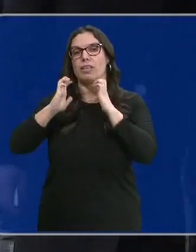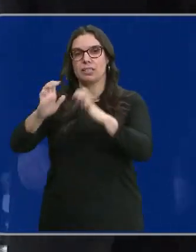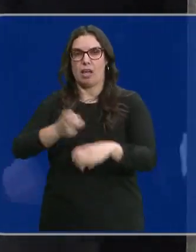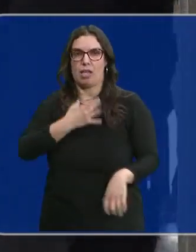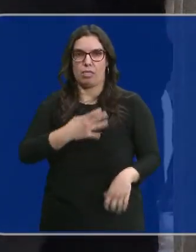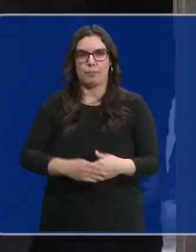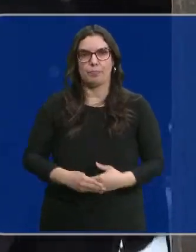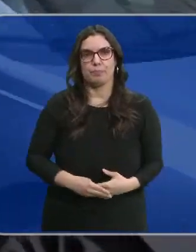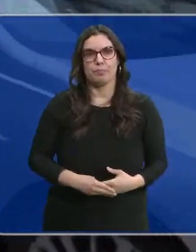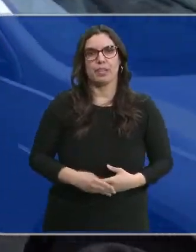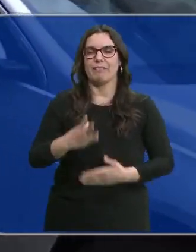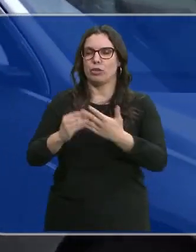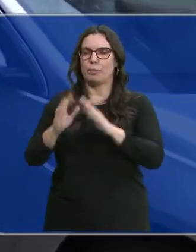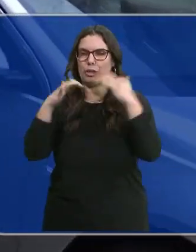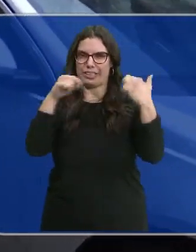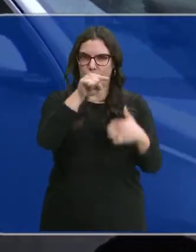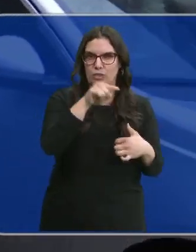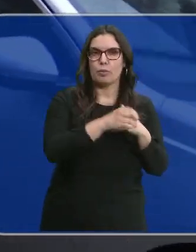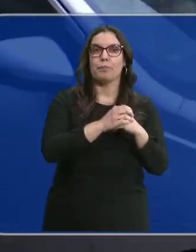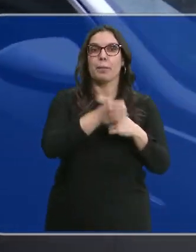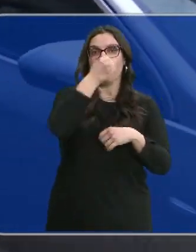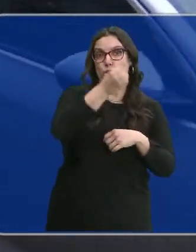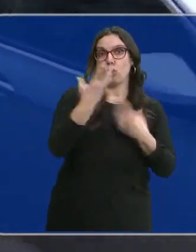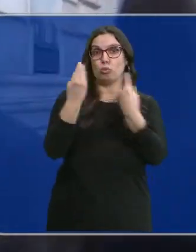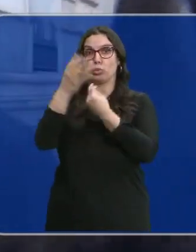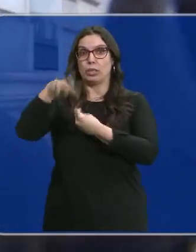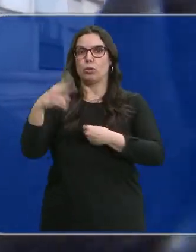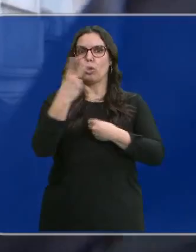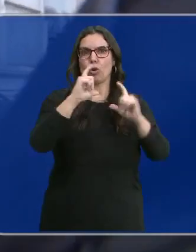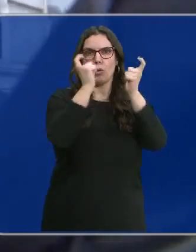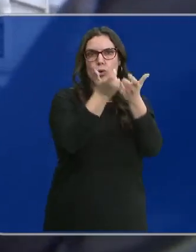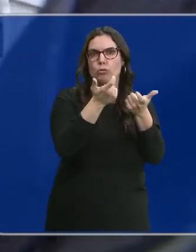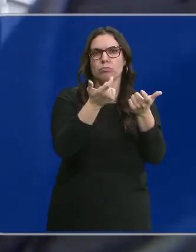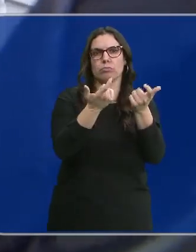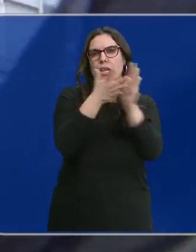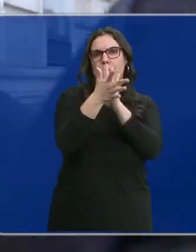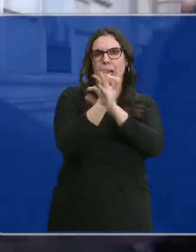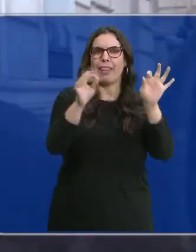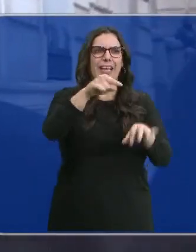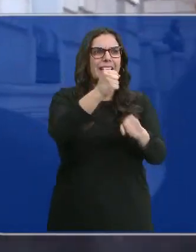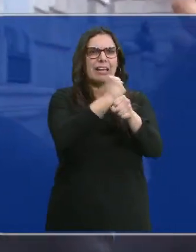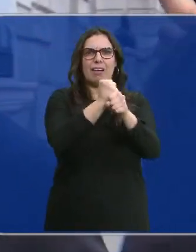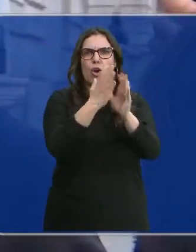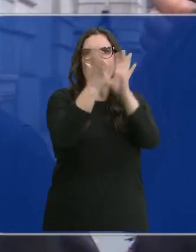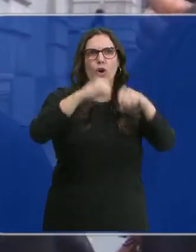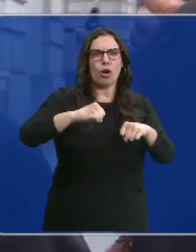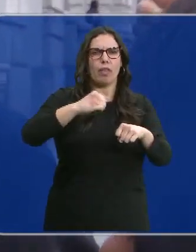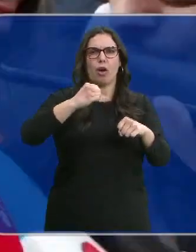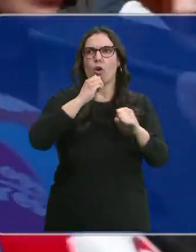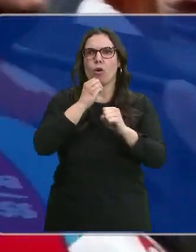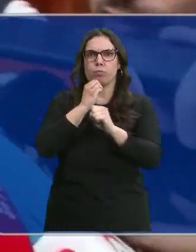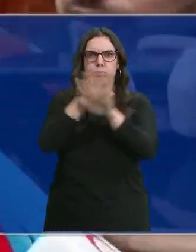PSOE y Junts se han visto hoy en el Congreso sin dar a conocer el contenido de la reunión. Hoy es una simple reunión de trabajo que no pretendemos acordar ni